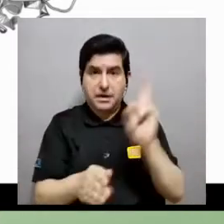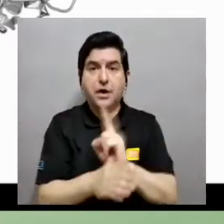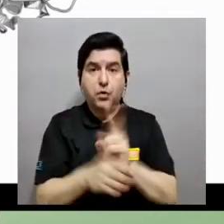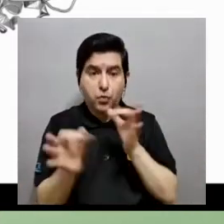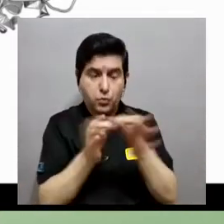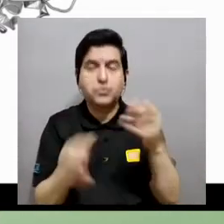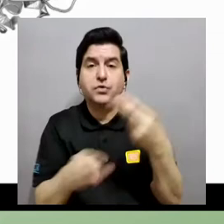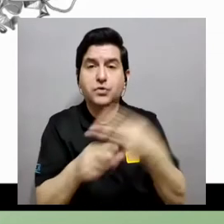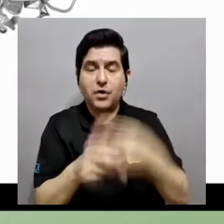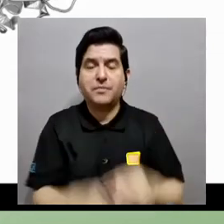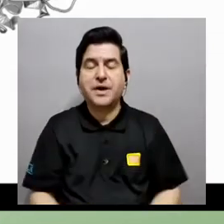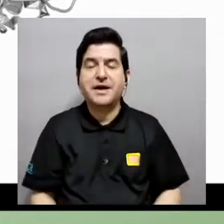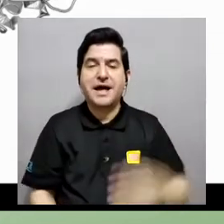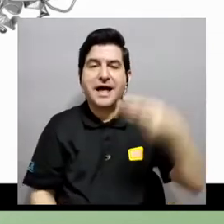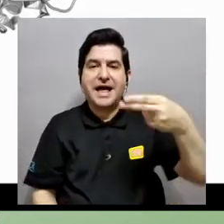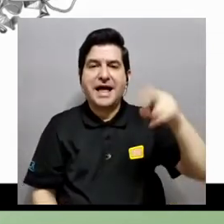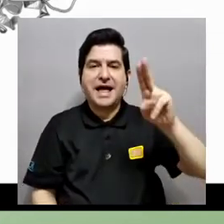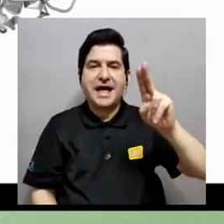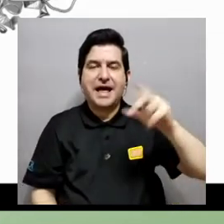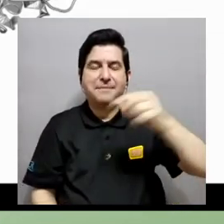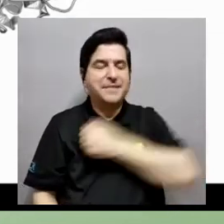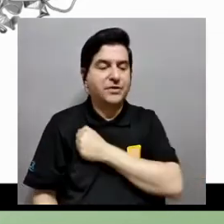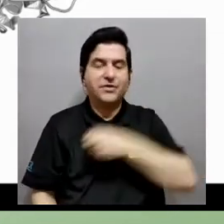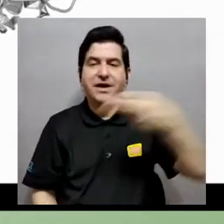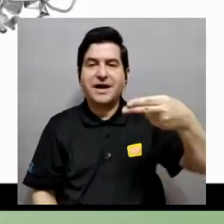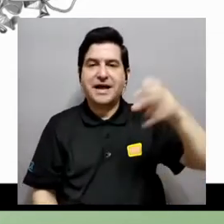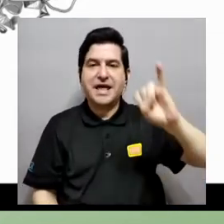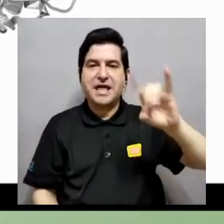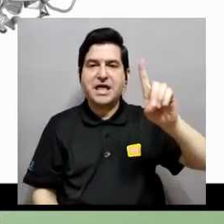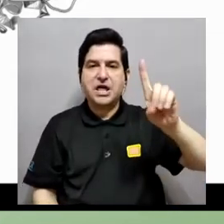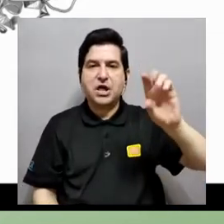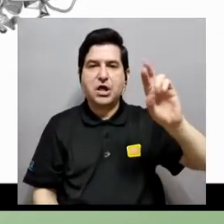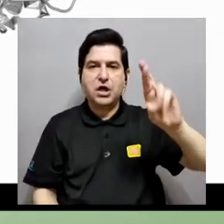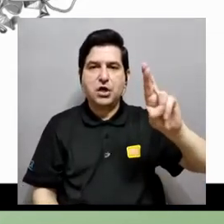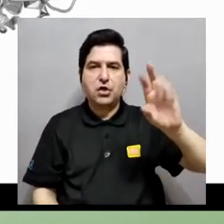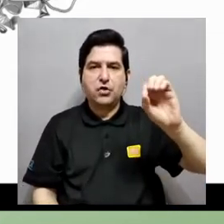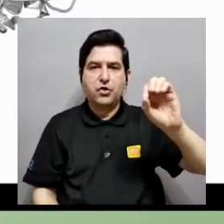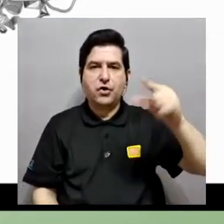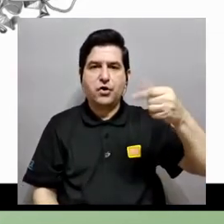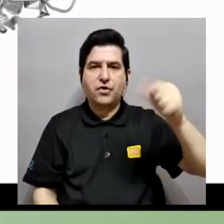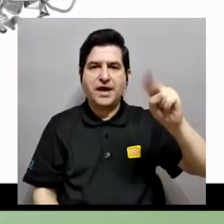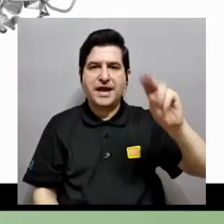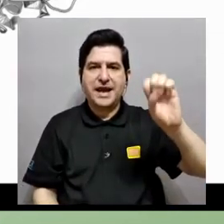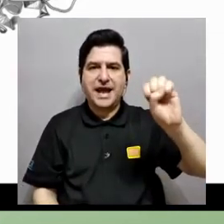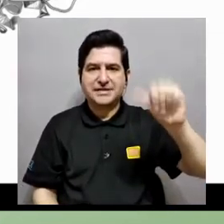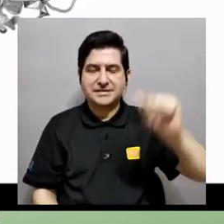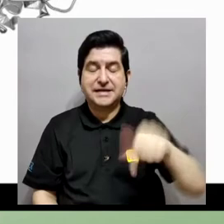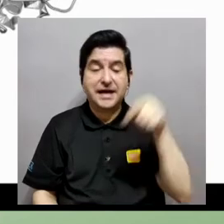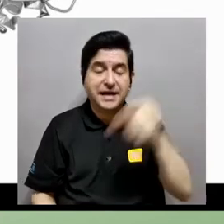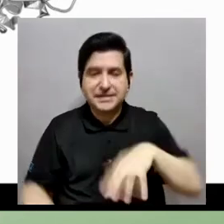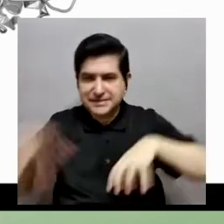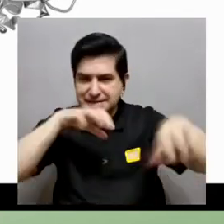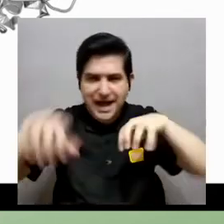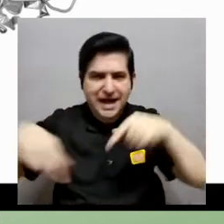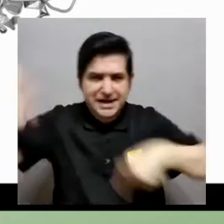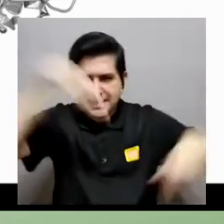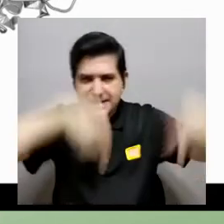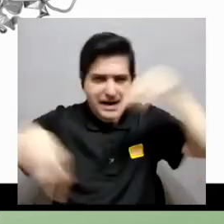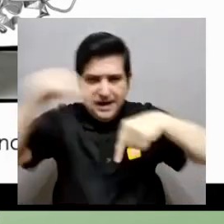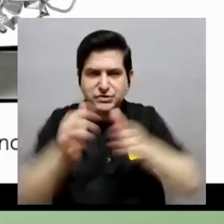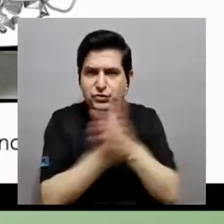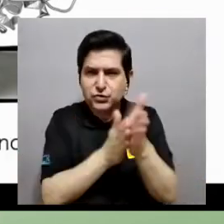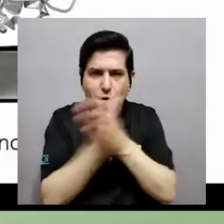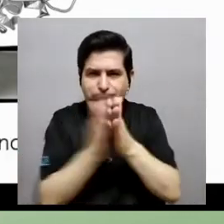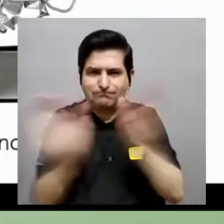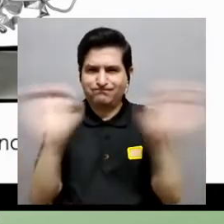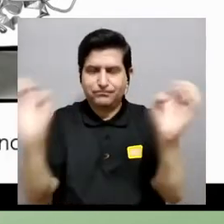útil para las células se llaman hidrogenasas. Y son unas proteínas que se encargan de llevar a cabo esta reacción química para aprovechar esa